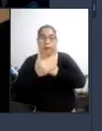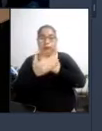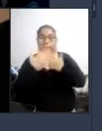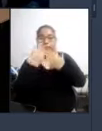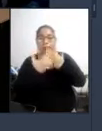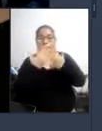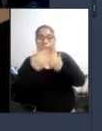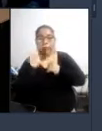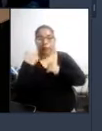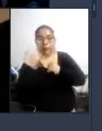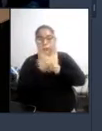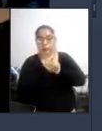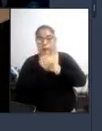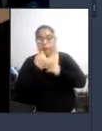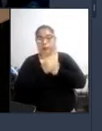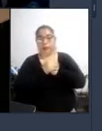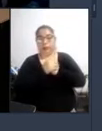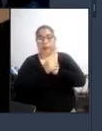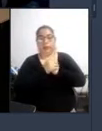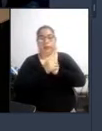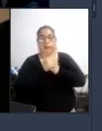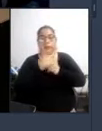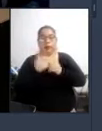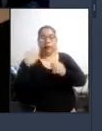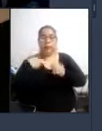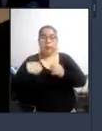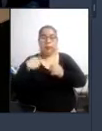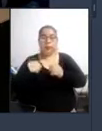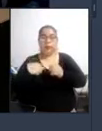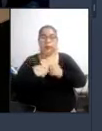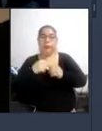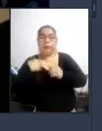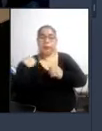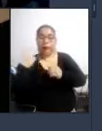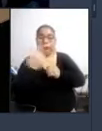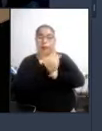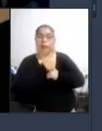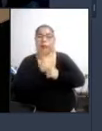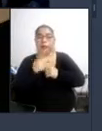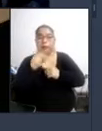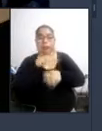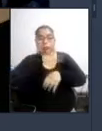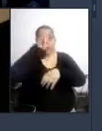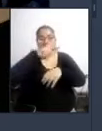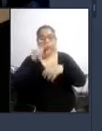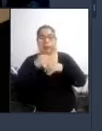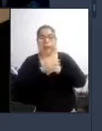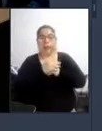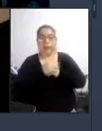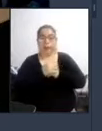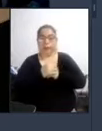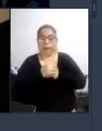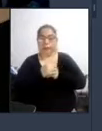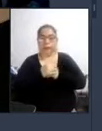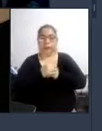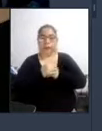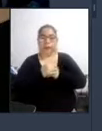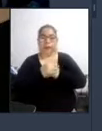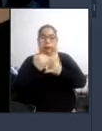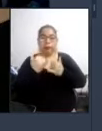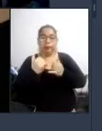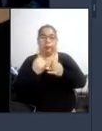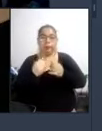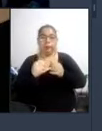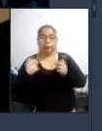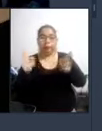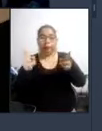a todos los municipios a nivel nacional y a los gobiernos regionales y ese es un tema que